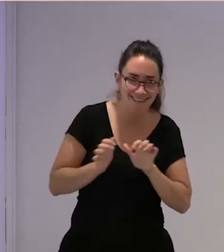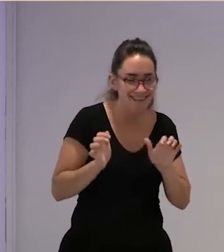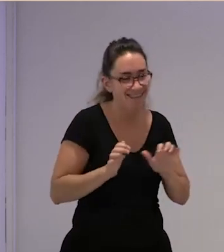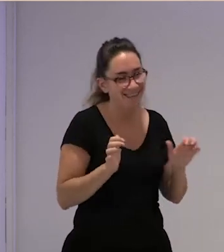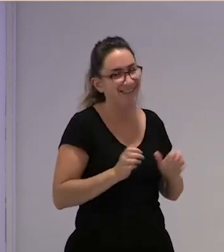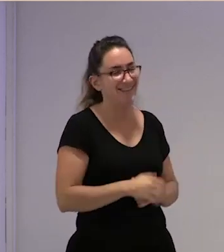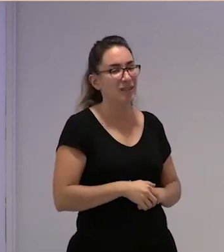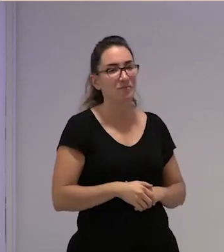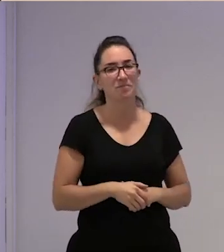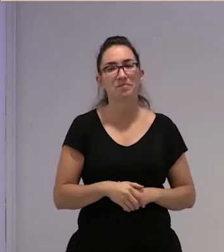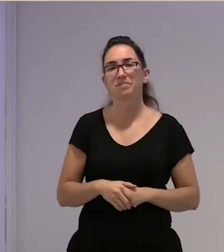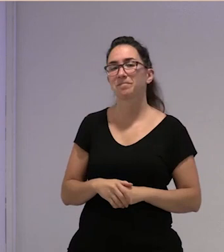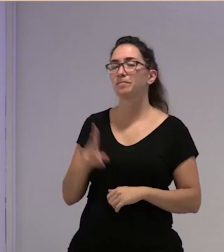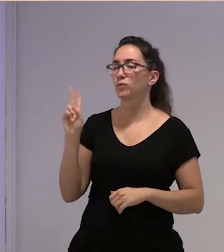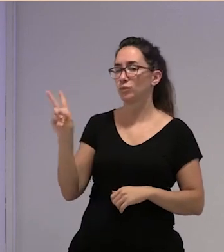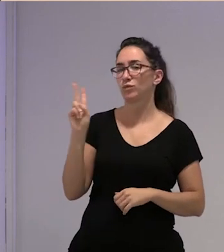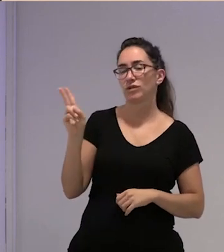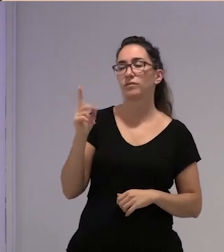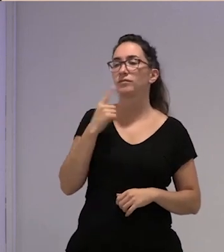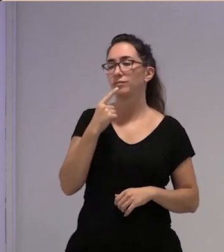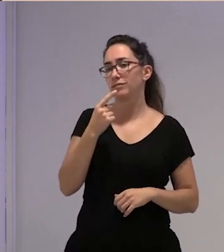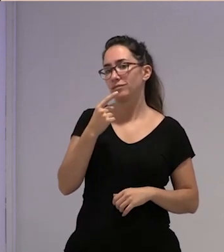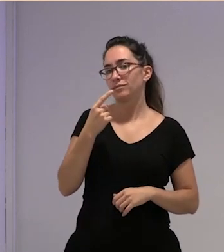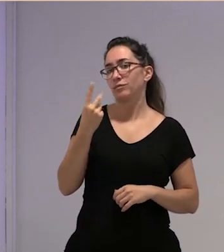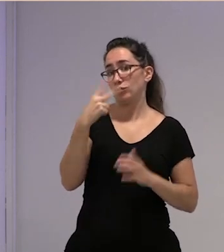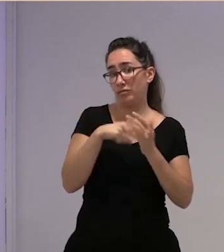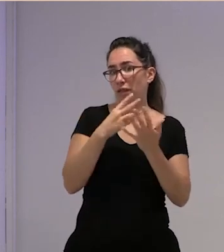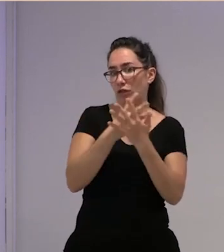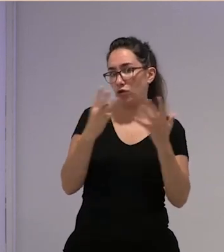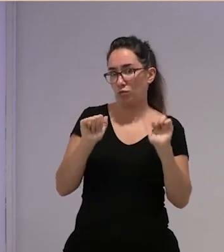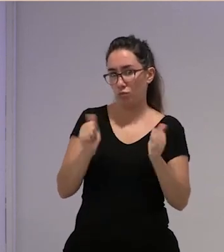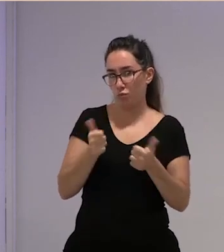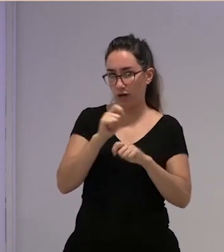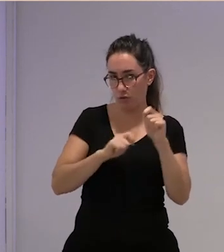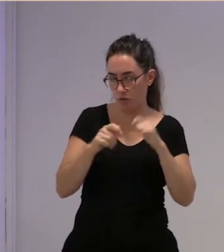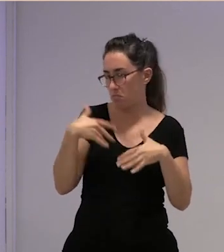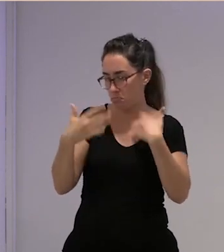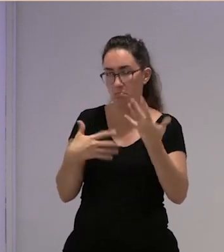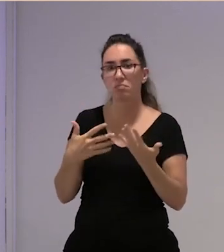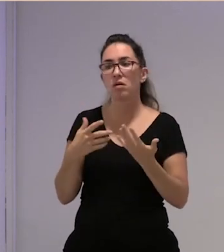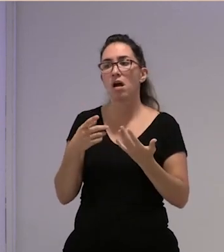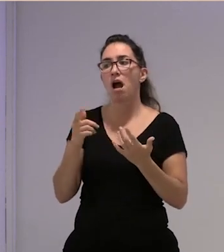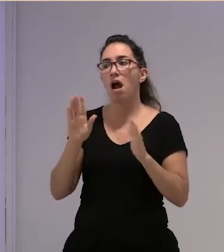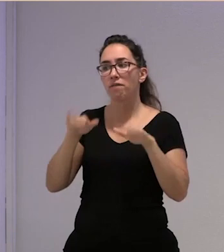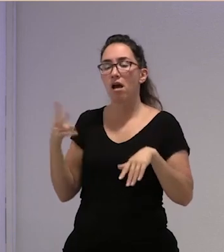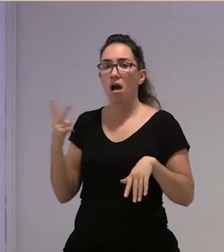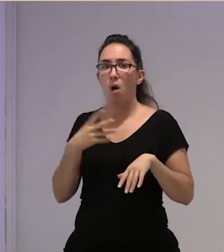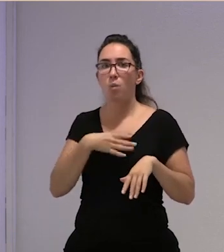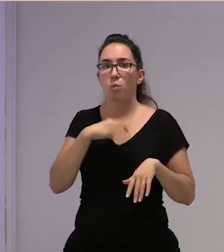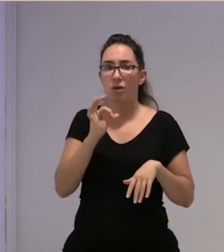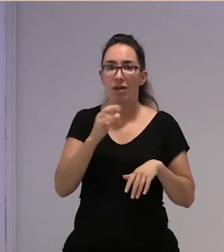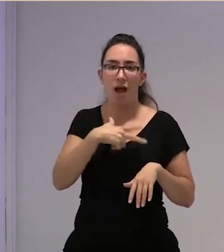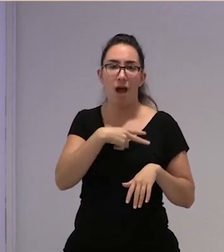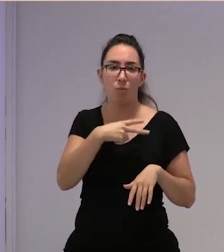bueno ¿habéis estado decidís darse paso en 2018 o os llega la posibilidad de estar con la abogada en Pastor y